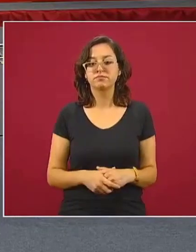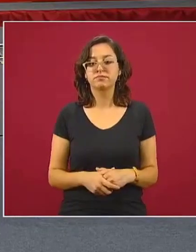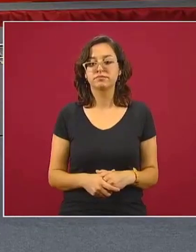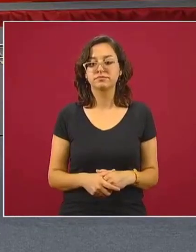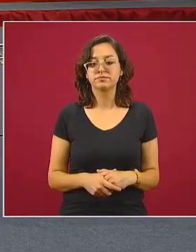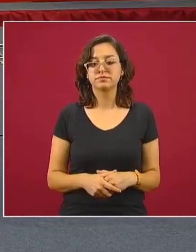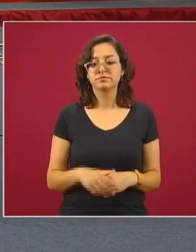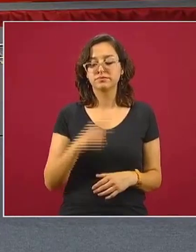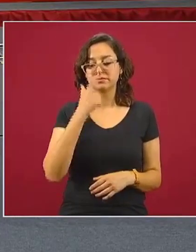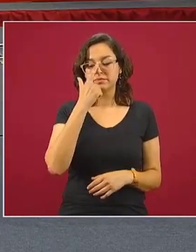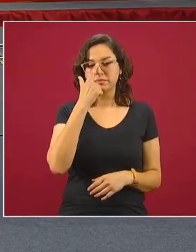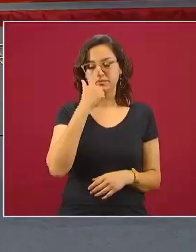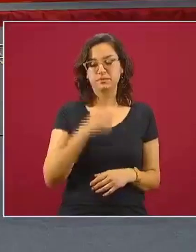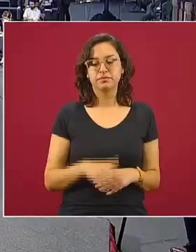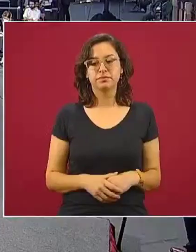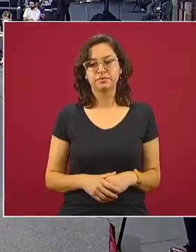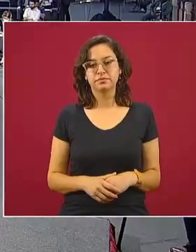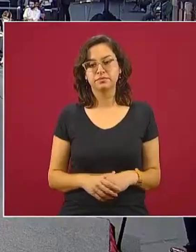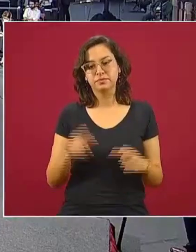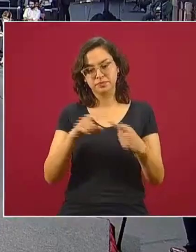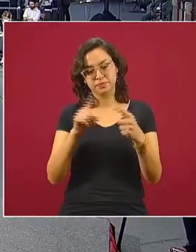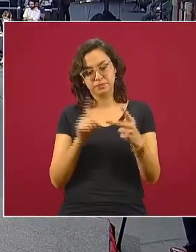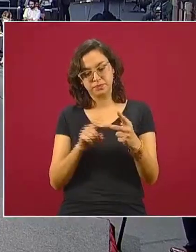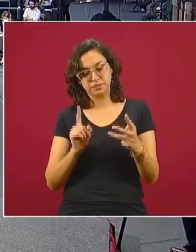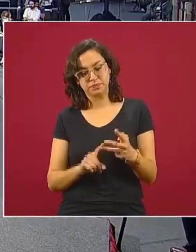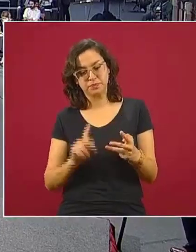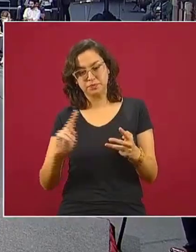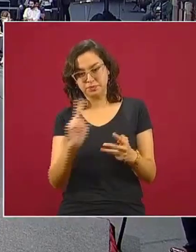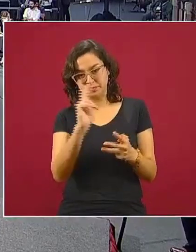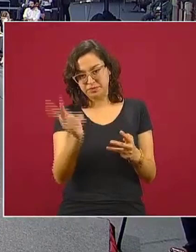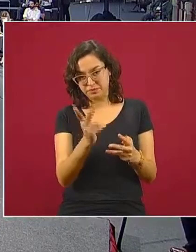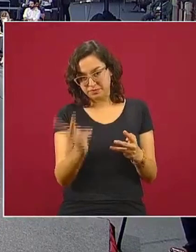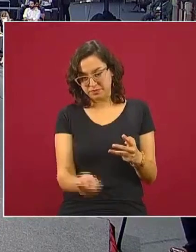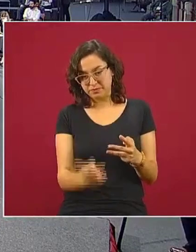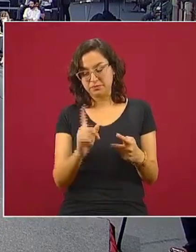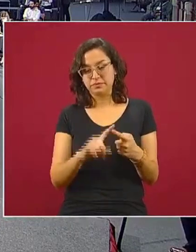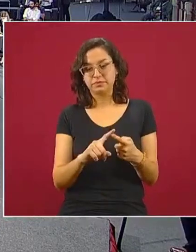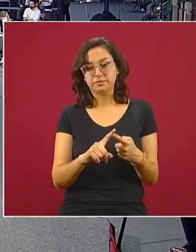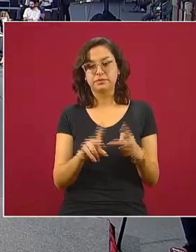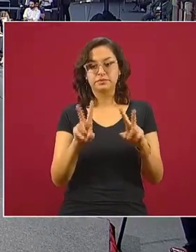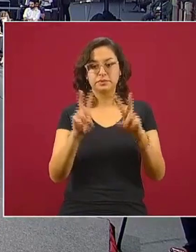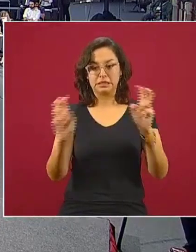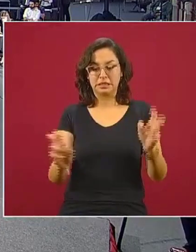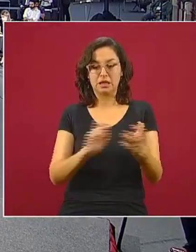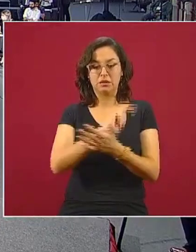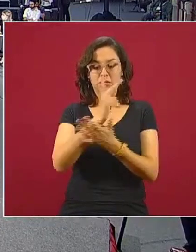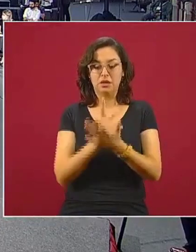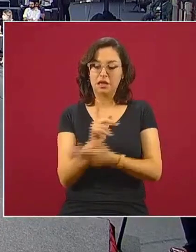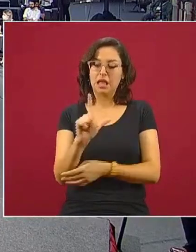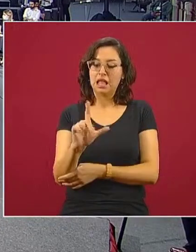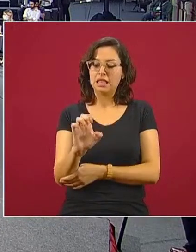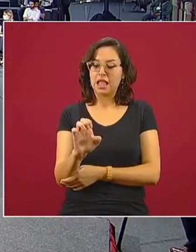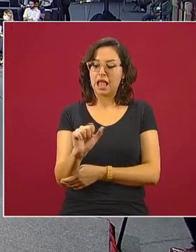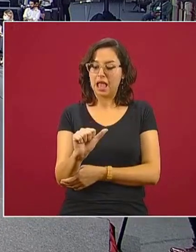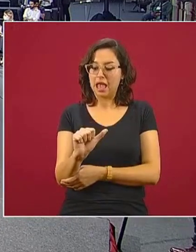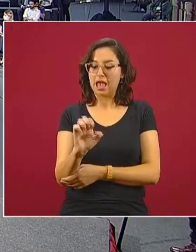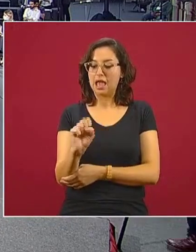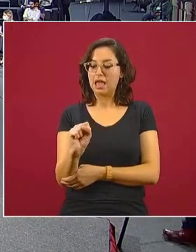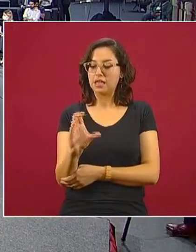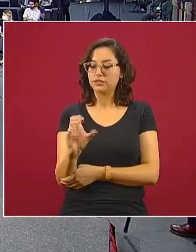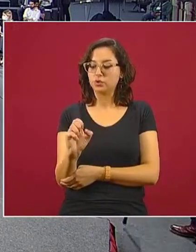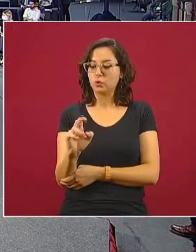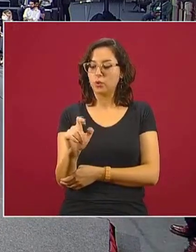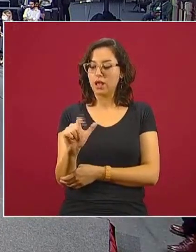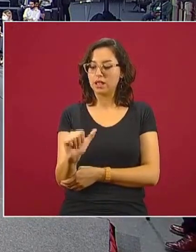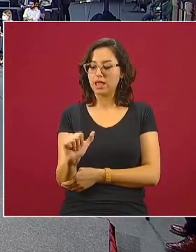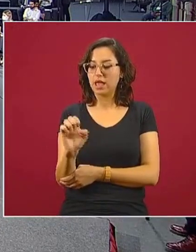tardes Carlos Guzmán de Abba Noticias tres preguntas la primera con relación al programa La Escuela es Nuestra le pregunté al presidente de la República la